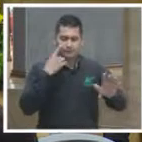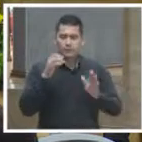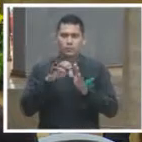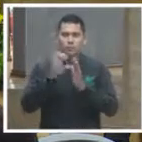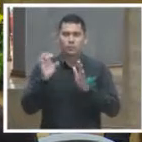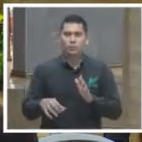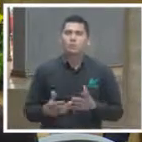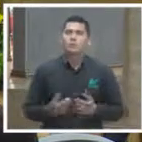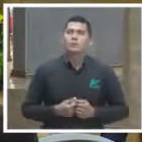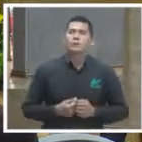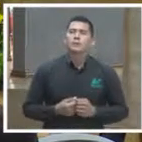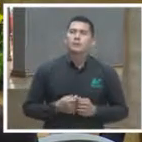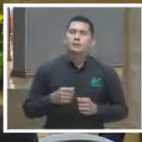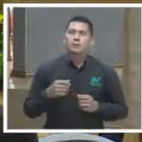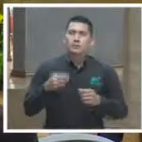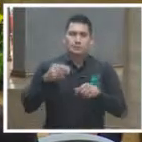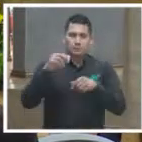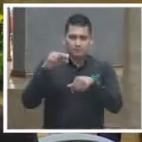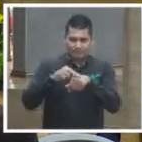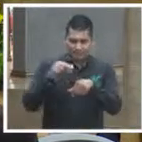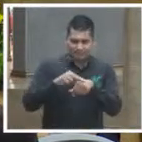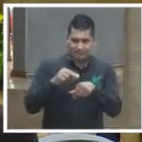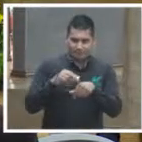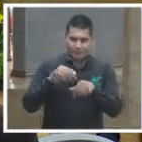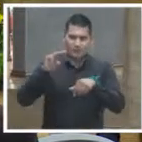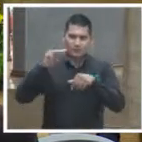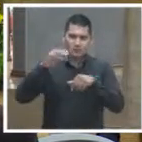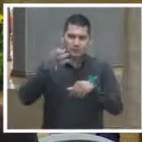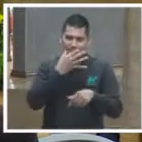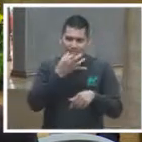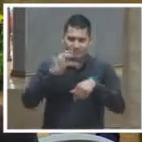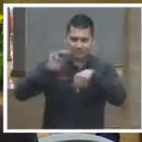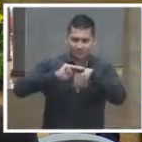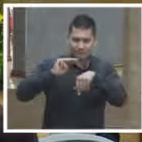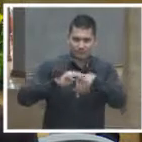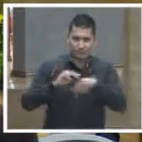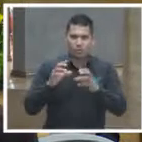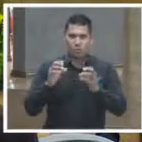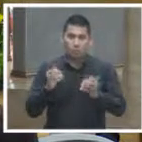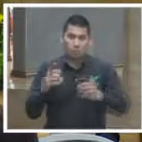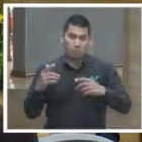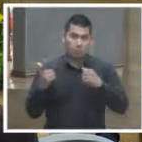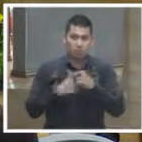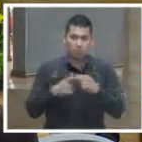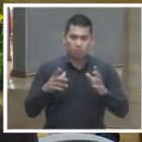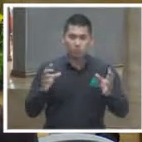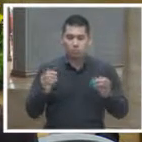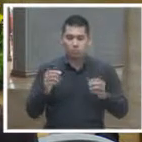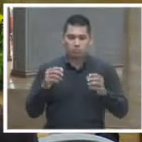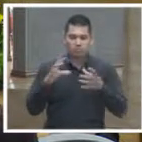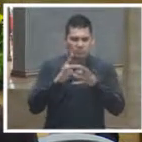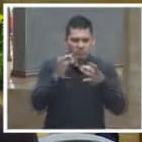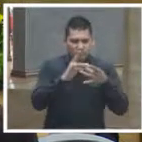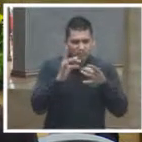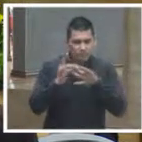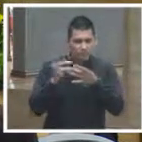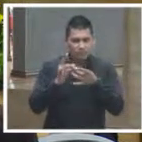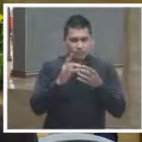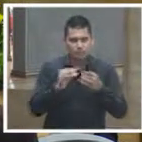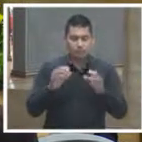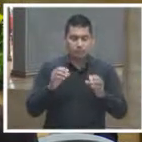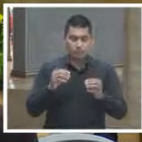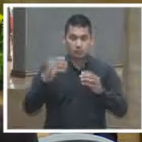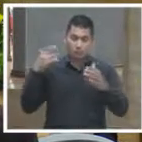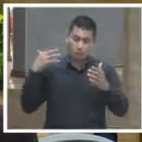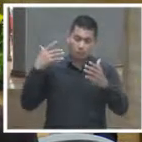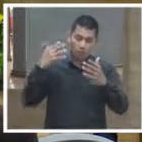publica técnicamente la sentencia por decirlo así en Lancet en una revista especializada y 20 años